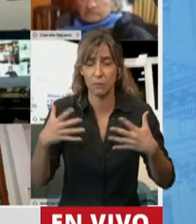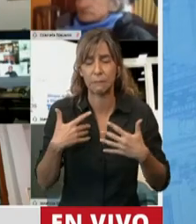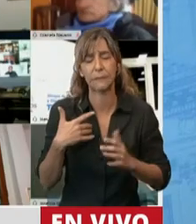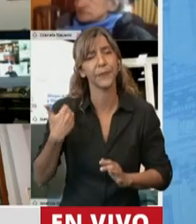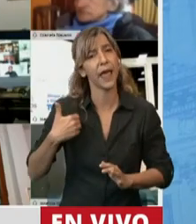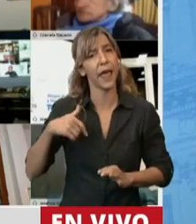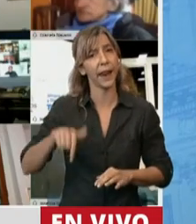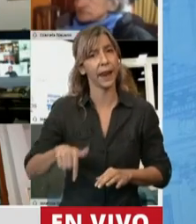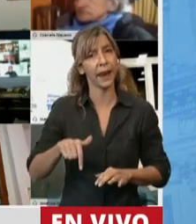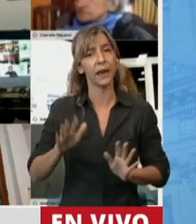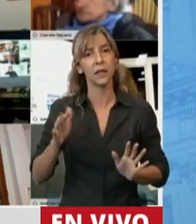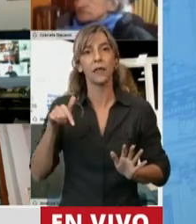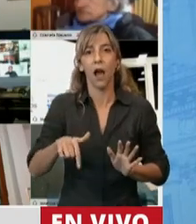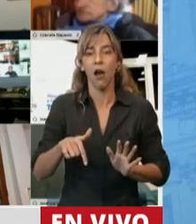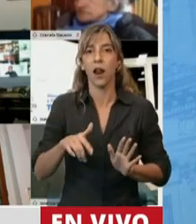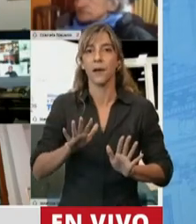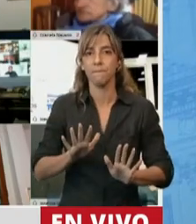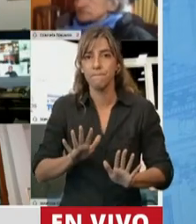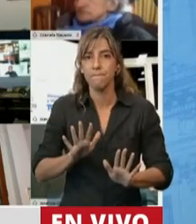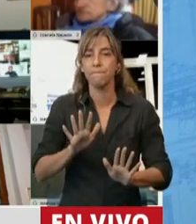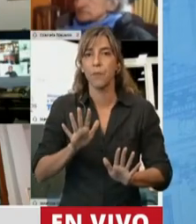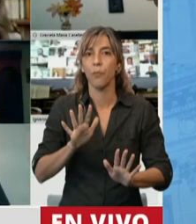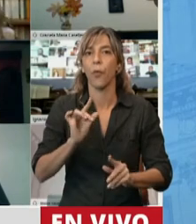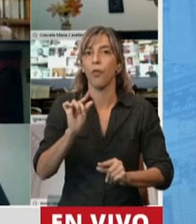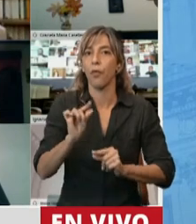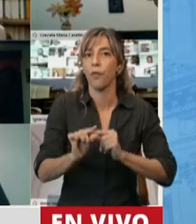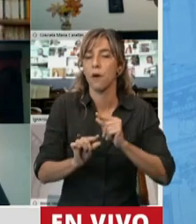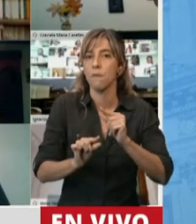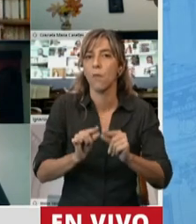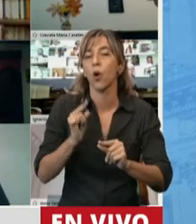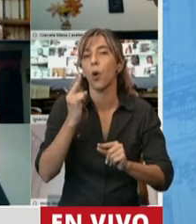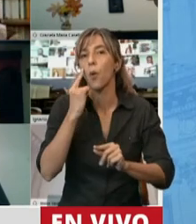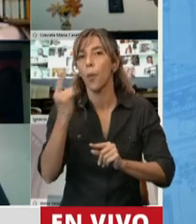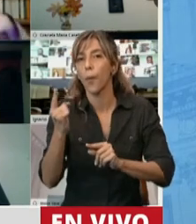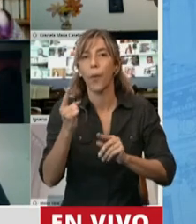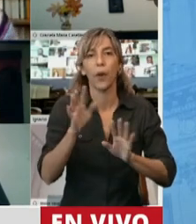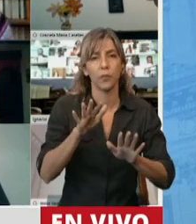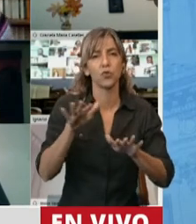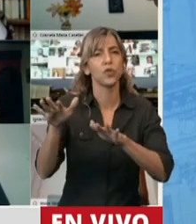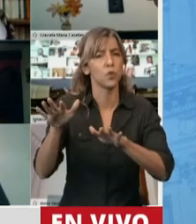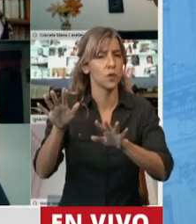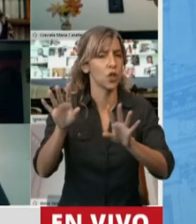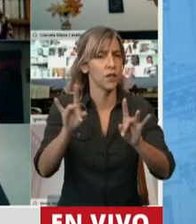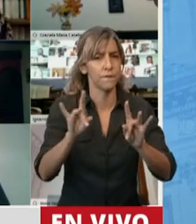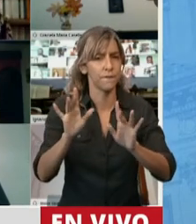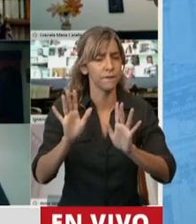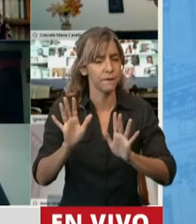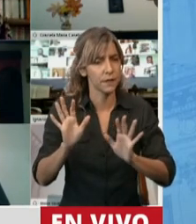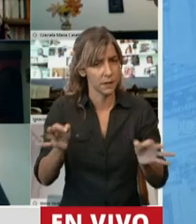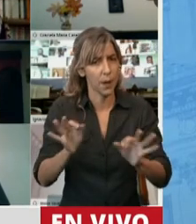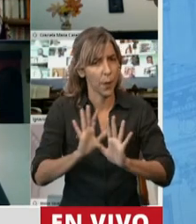con mucha cautela y con situaciones, sabemos muy difíciles, esta situación,